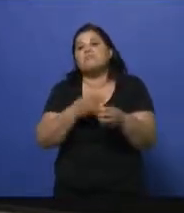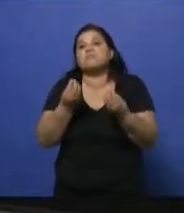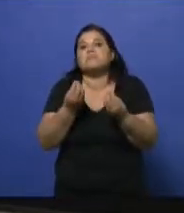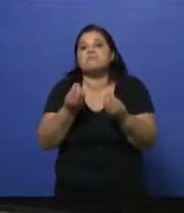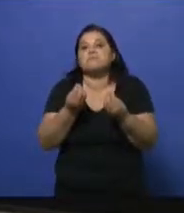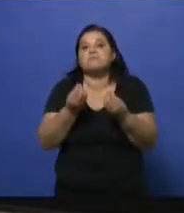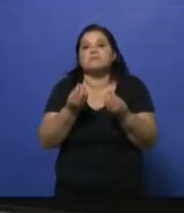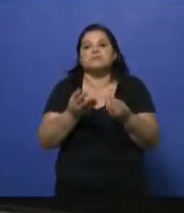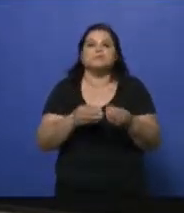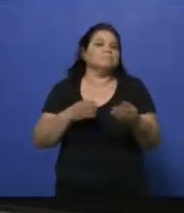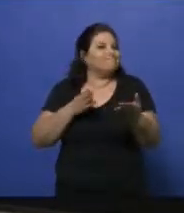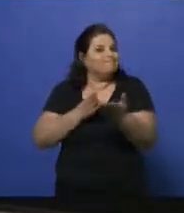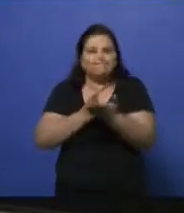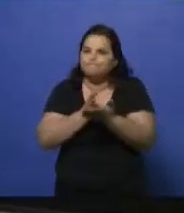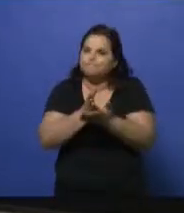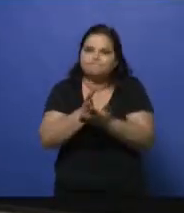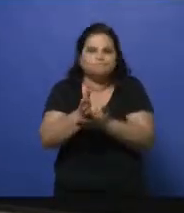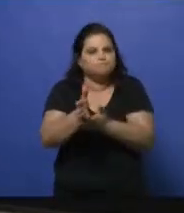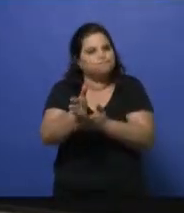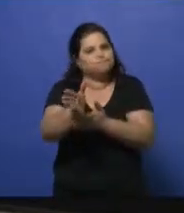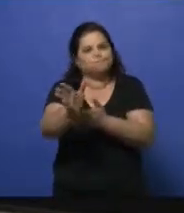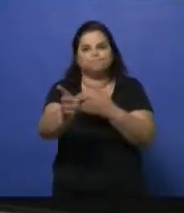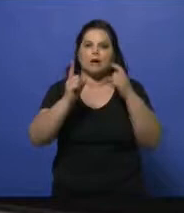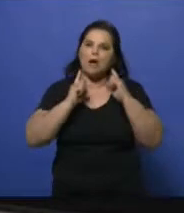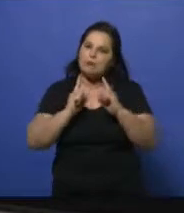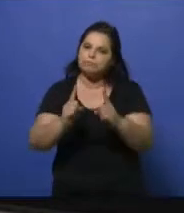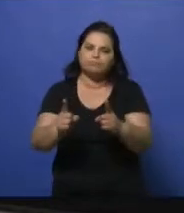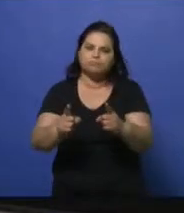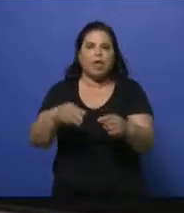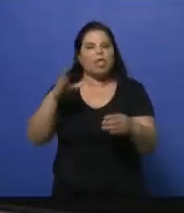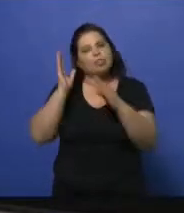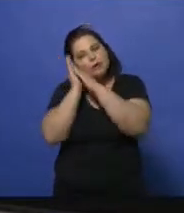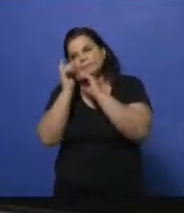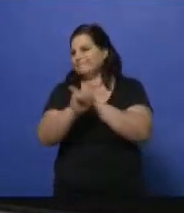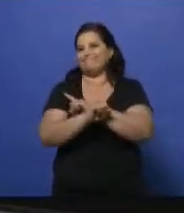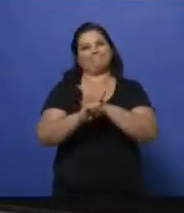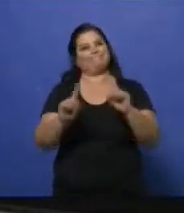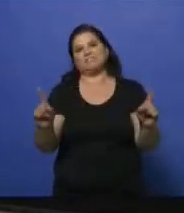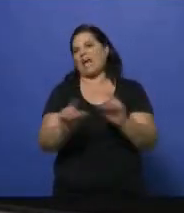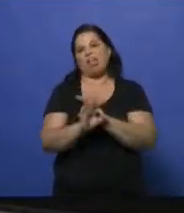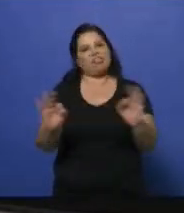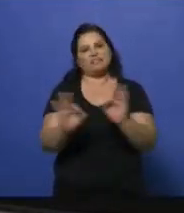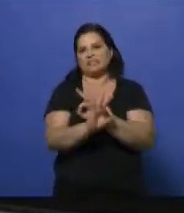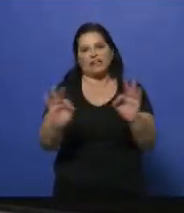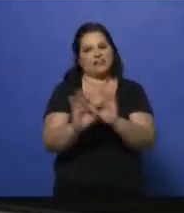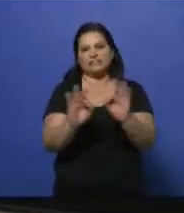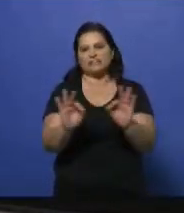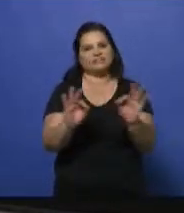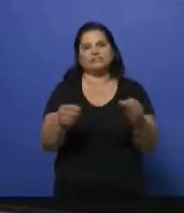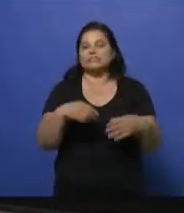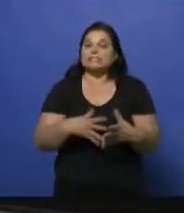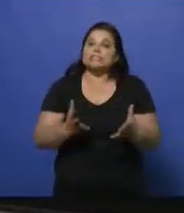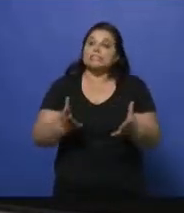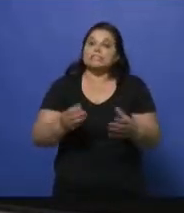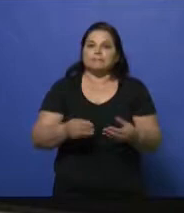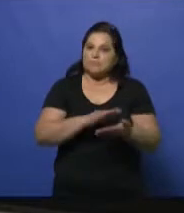y el lunes, cuando la cosa se fue agravando y prácticamente sin dormir. Gracias a ellos, justamente, se logra salir de una situación extrema